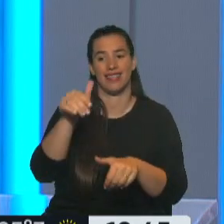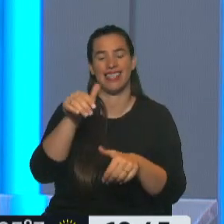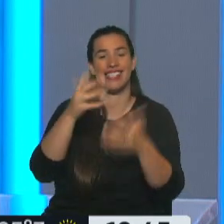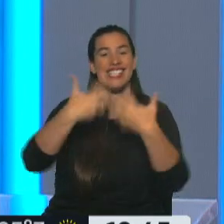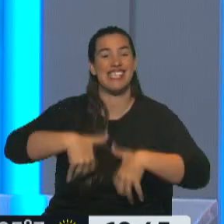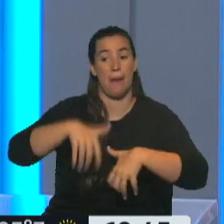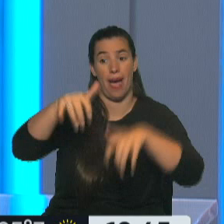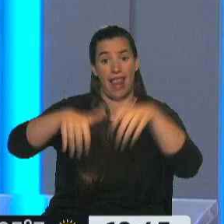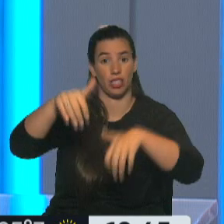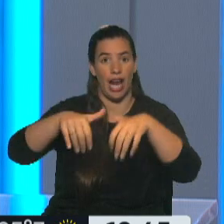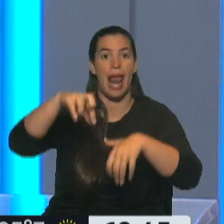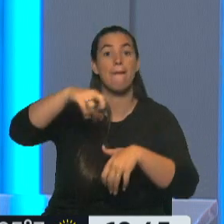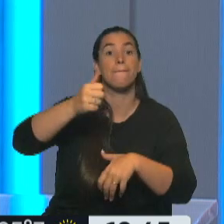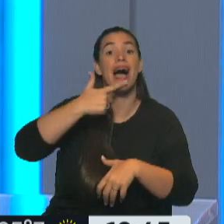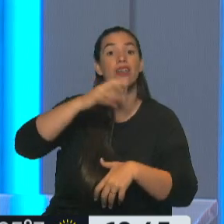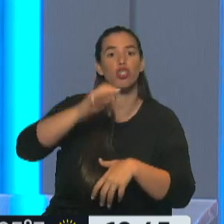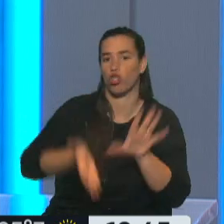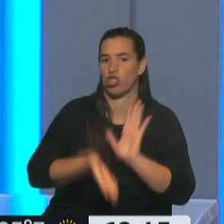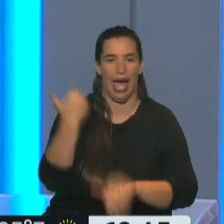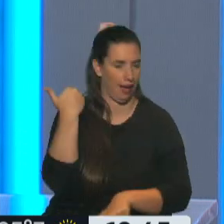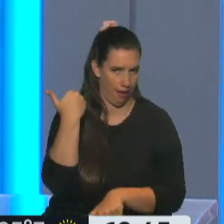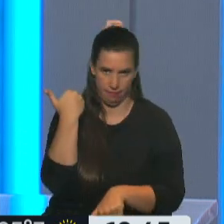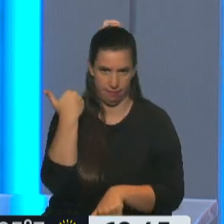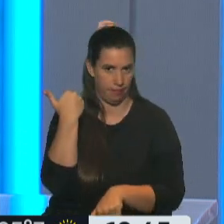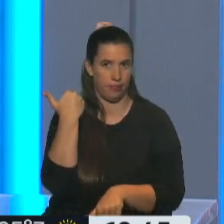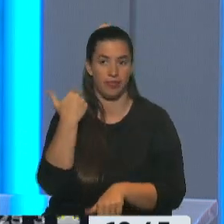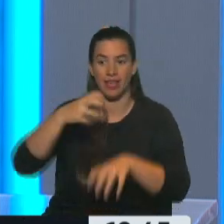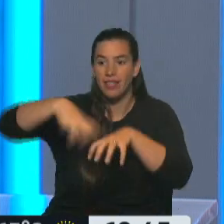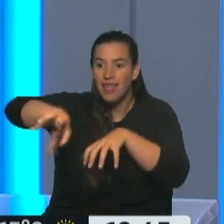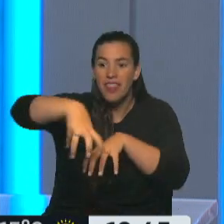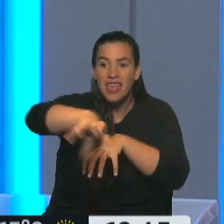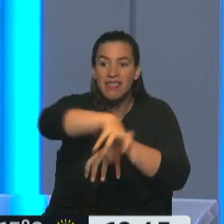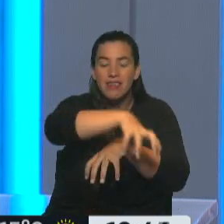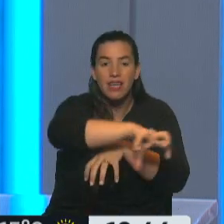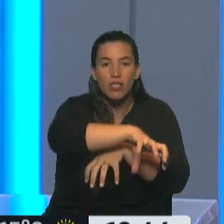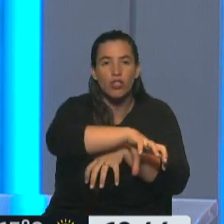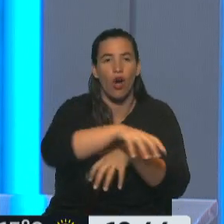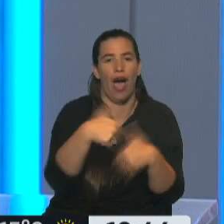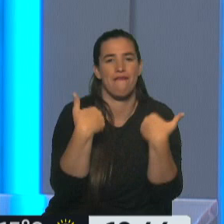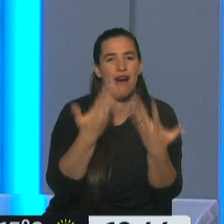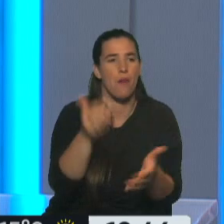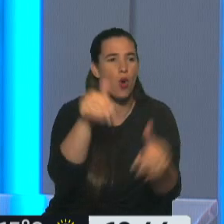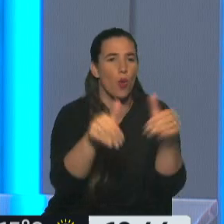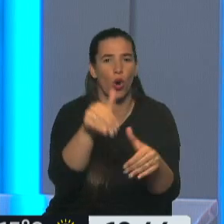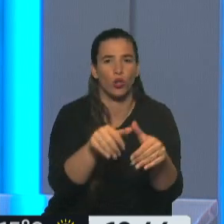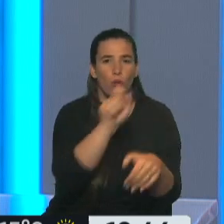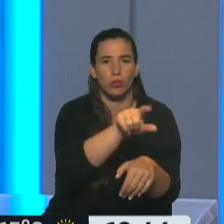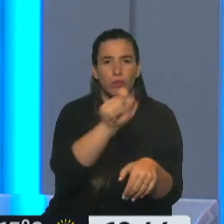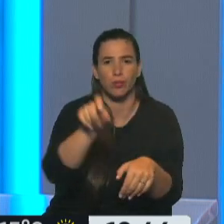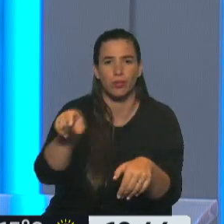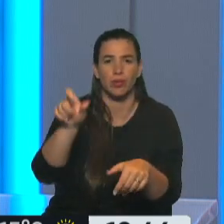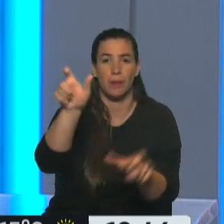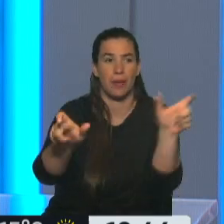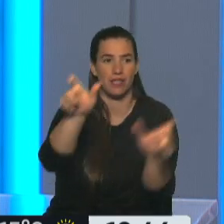modifica la cantidad de distritos que aportan votos a cada candidato. Va a cambiar la forma en la que está